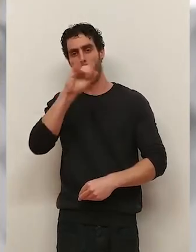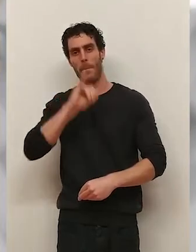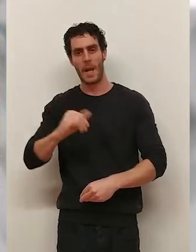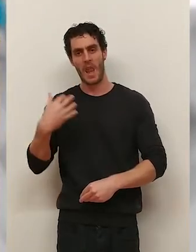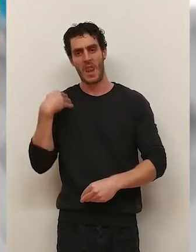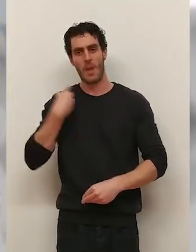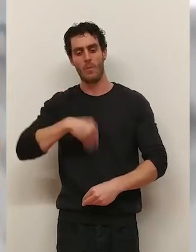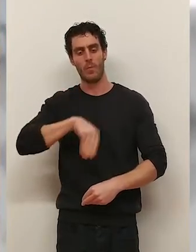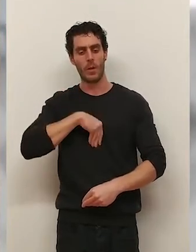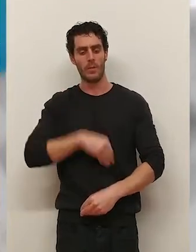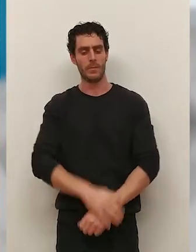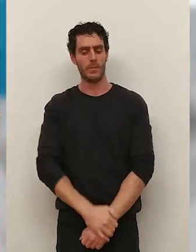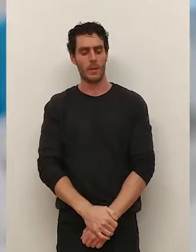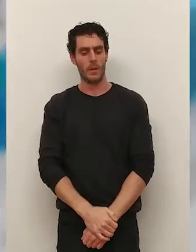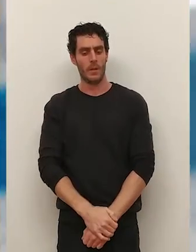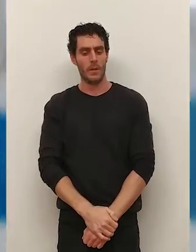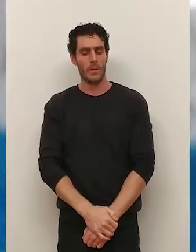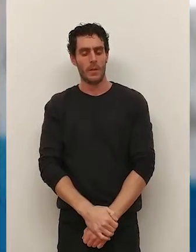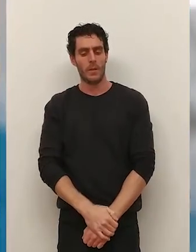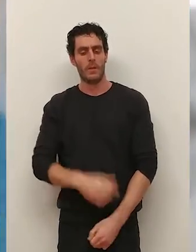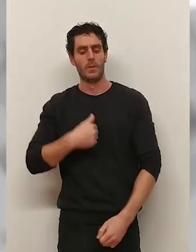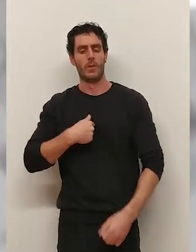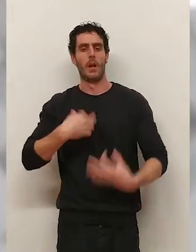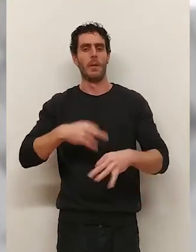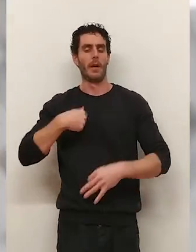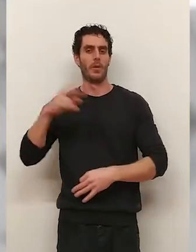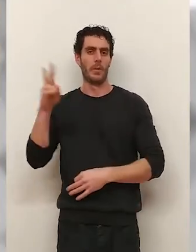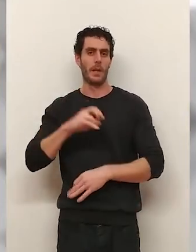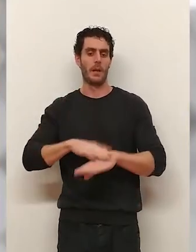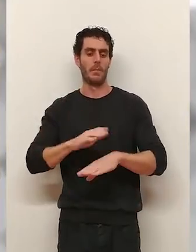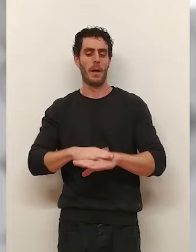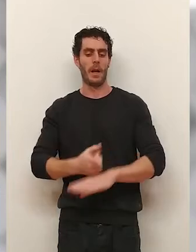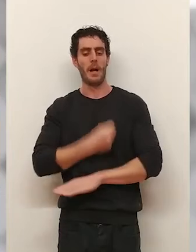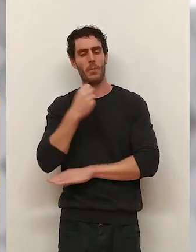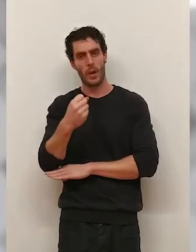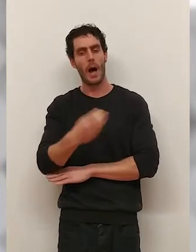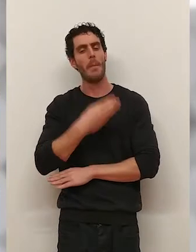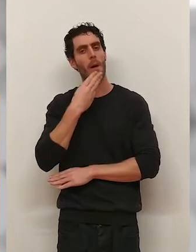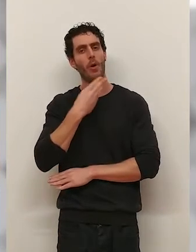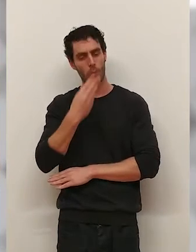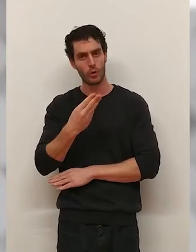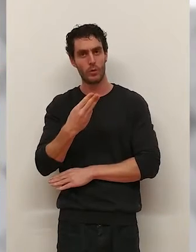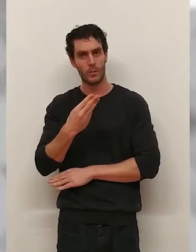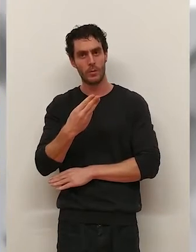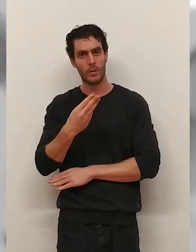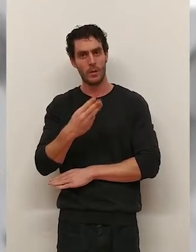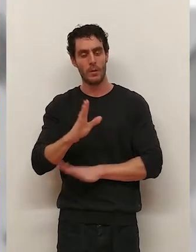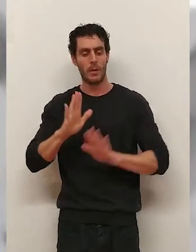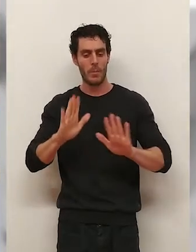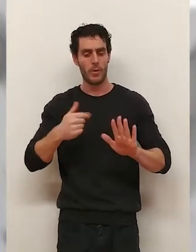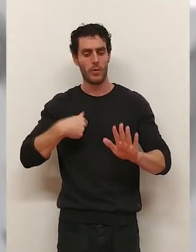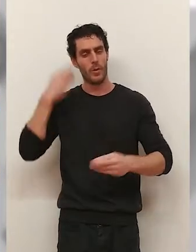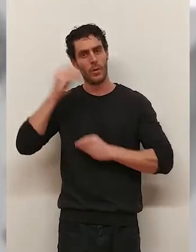Pérez, recientemente fallecido. Pues yo me apunté en la verdad número 13, pues por apoyar un poco a Pablo Hermoso Mendoza y al Partido Socialista como apoyo,